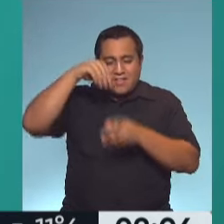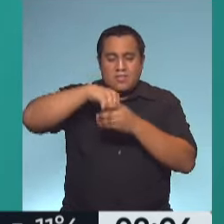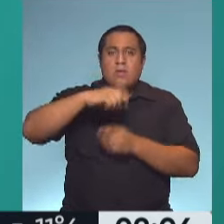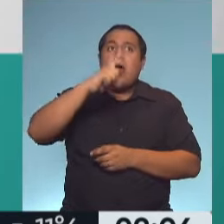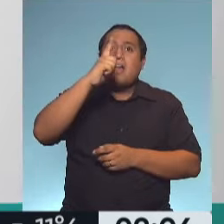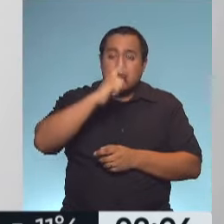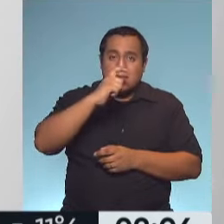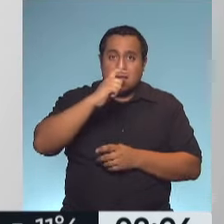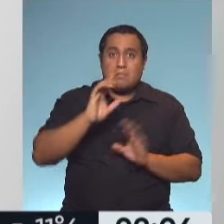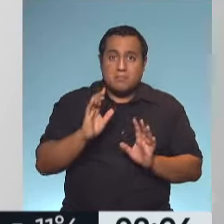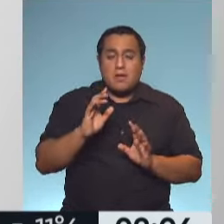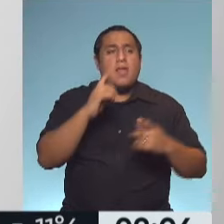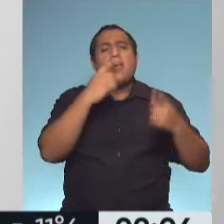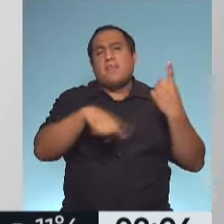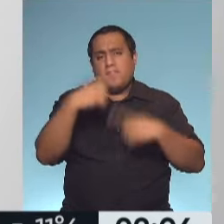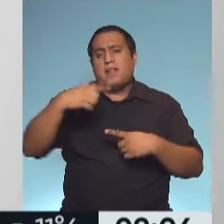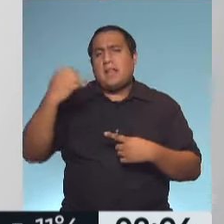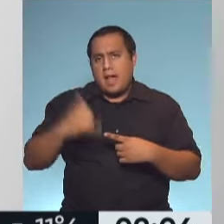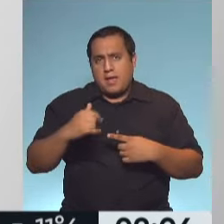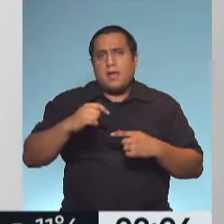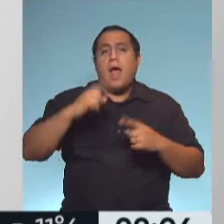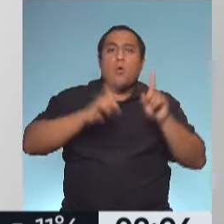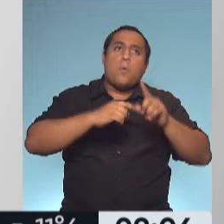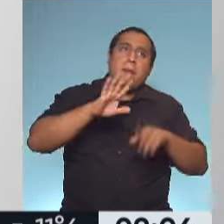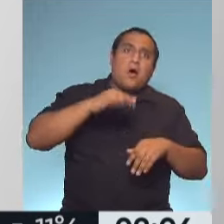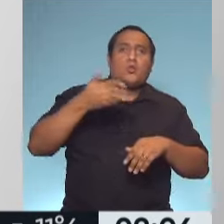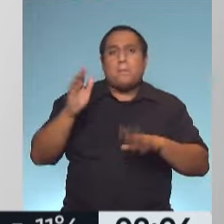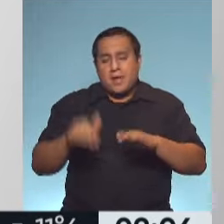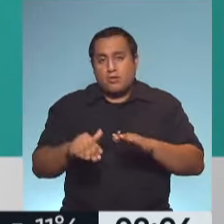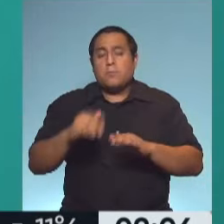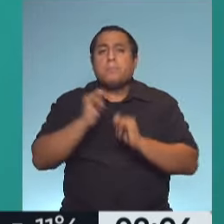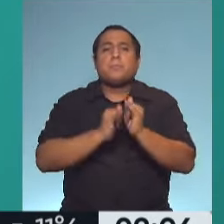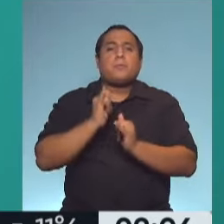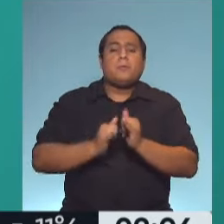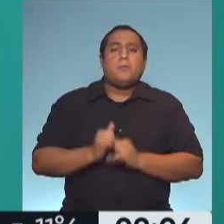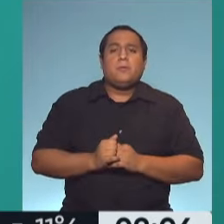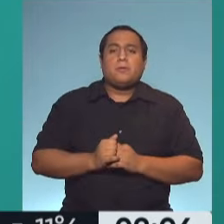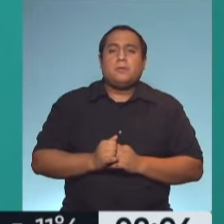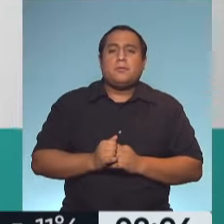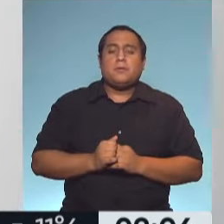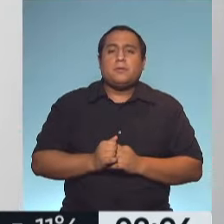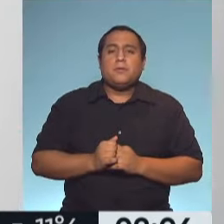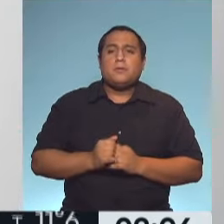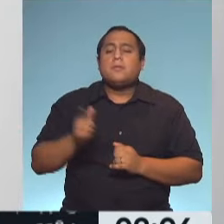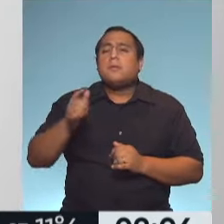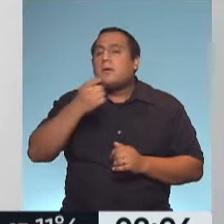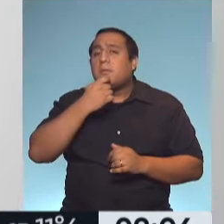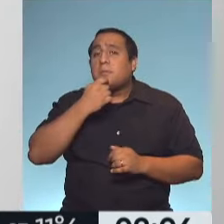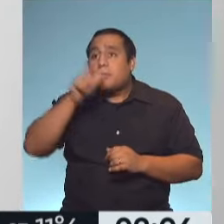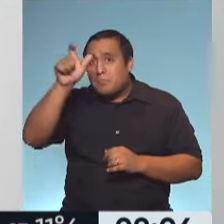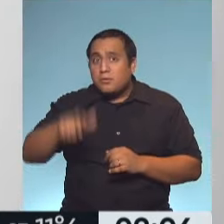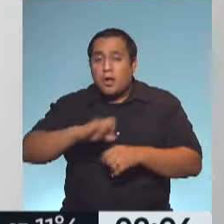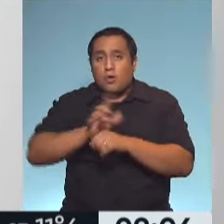usarlo, distintas doses, distintos tipos de dispositivos, harían que el famoso receptor AC2, que tanto hablamos, el COVID,